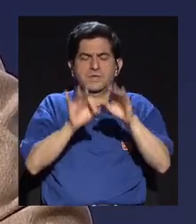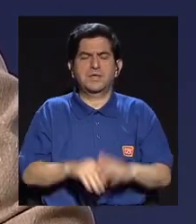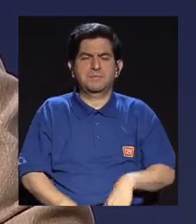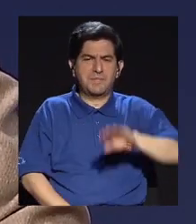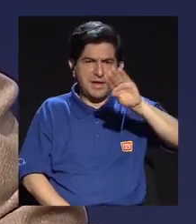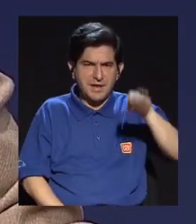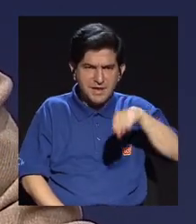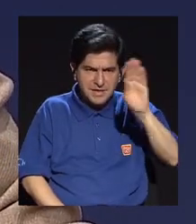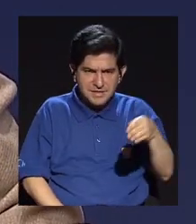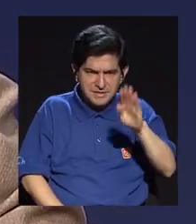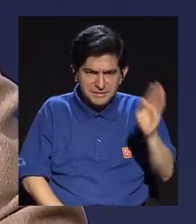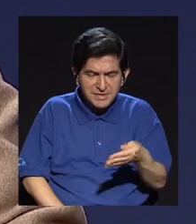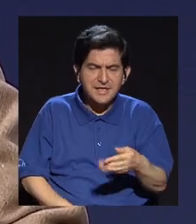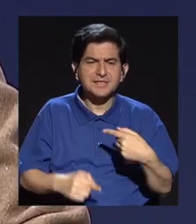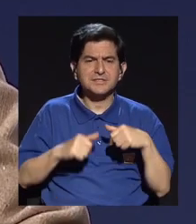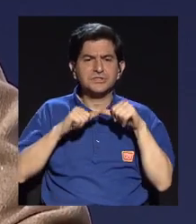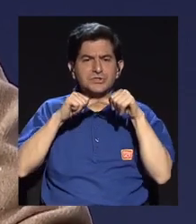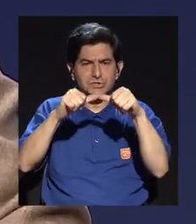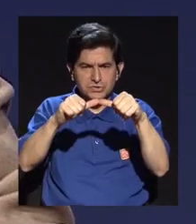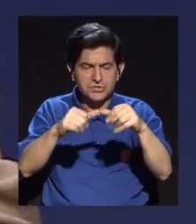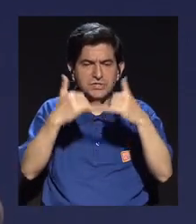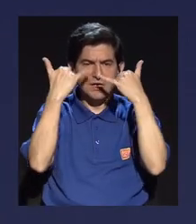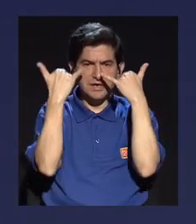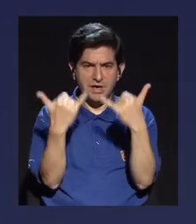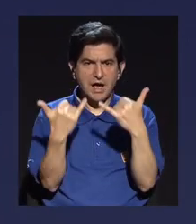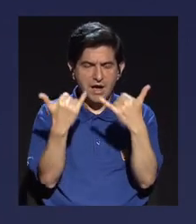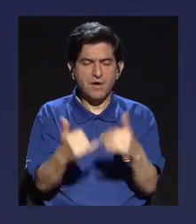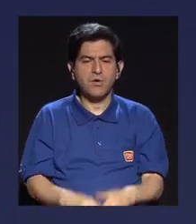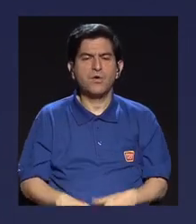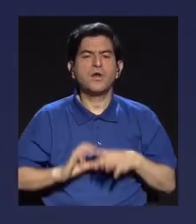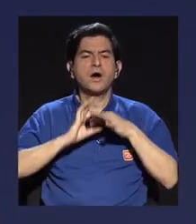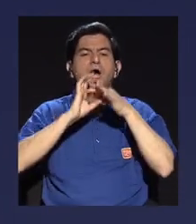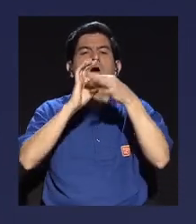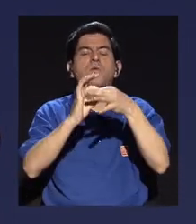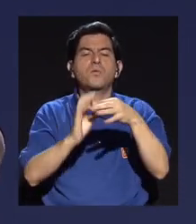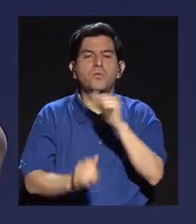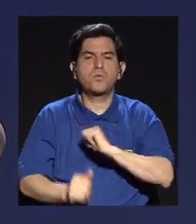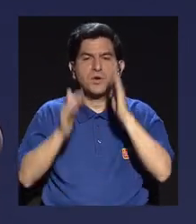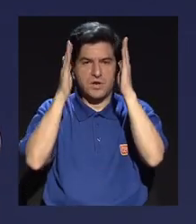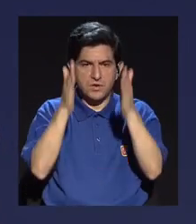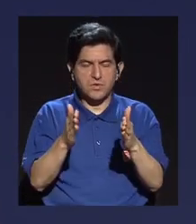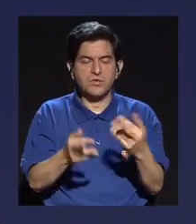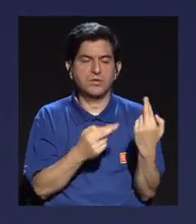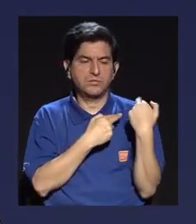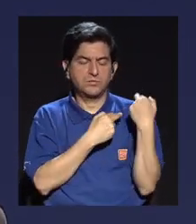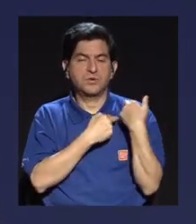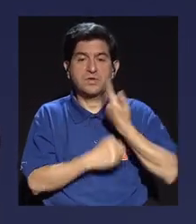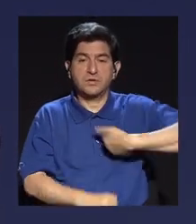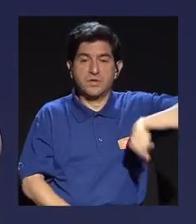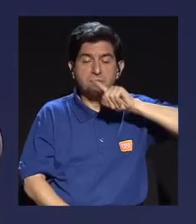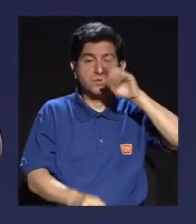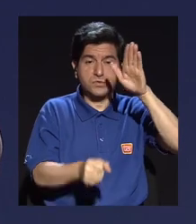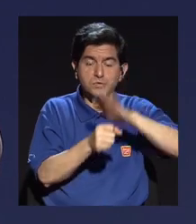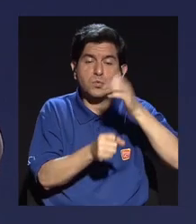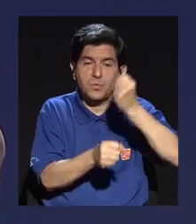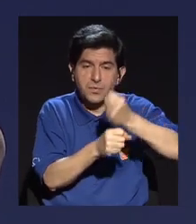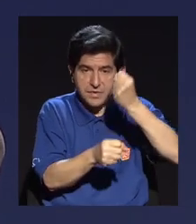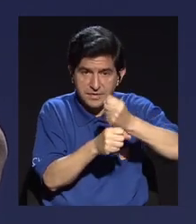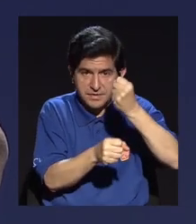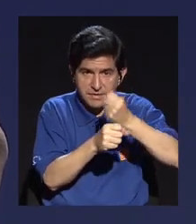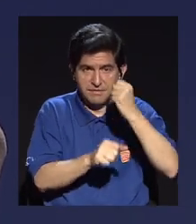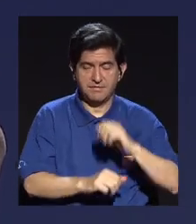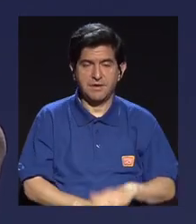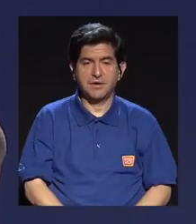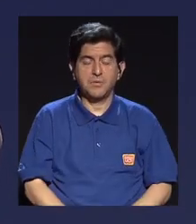Creo que el cementazo sigue caminando y como decía Michael, sigue ahora sobre todo de la mano de las autoridades competentes. Nosotros cumplimos con nuestro